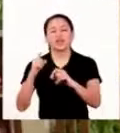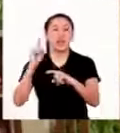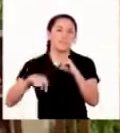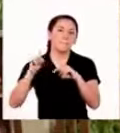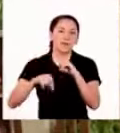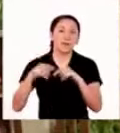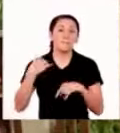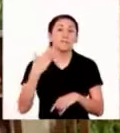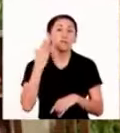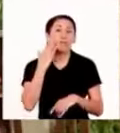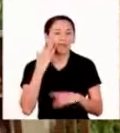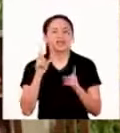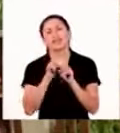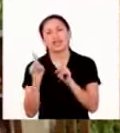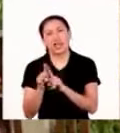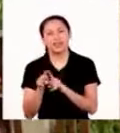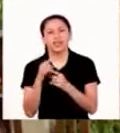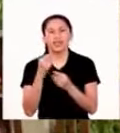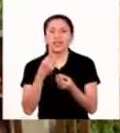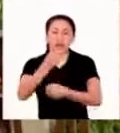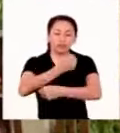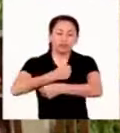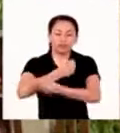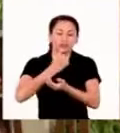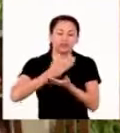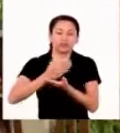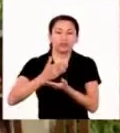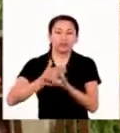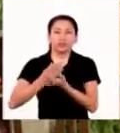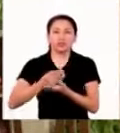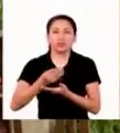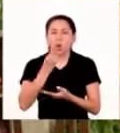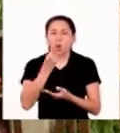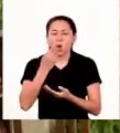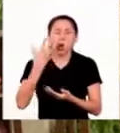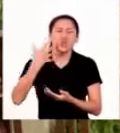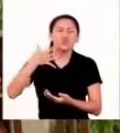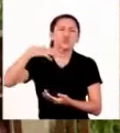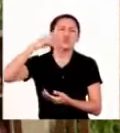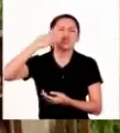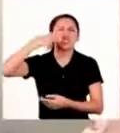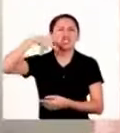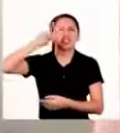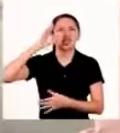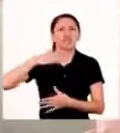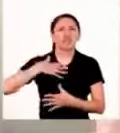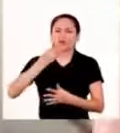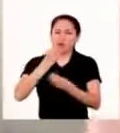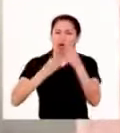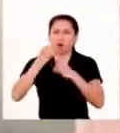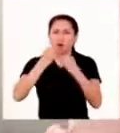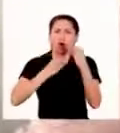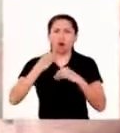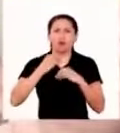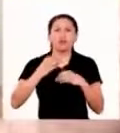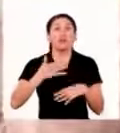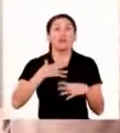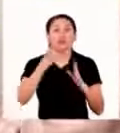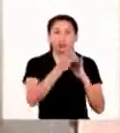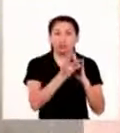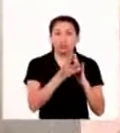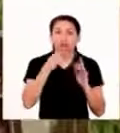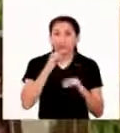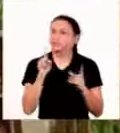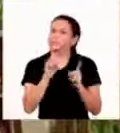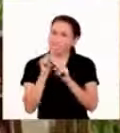chistes, juegan. Mi mamita también nos ha hecho unas recetas, uf, que no probaba hace años. Comida de mi pueblo. Con Charo